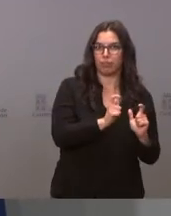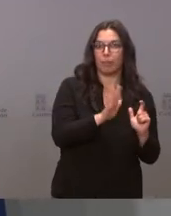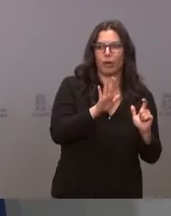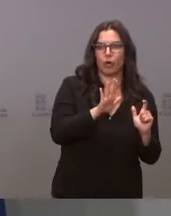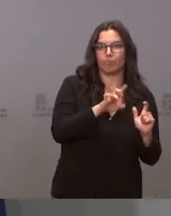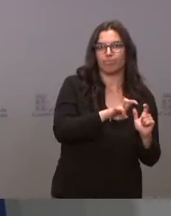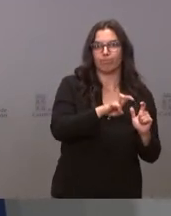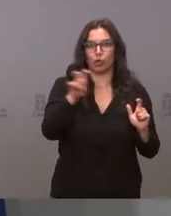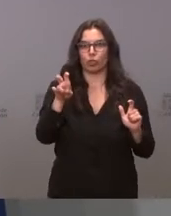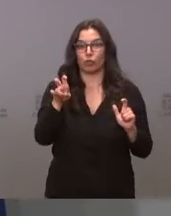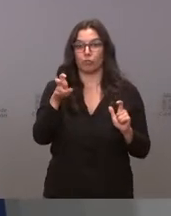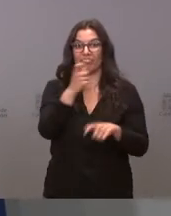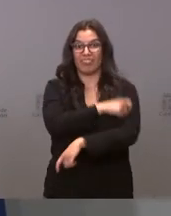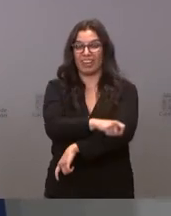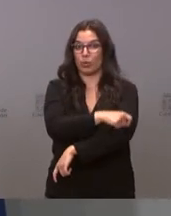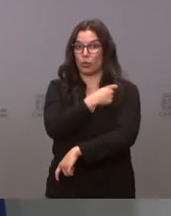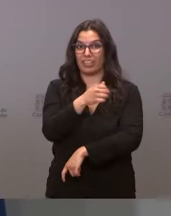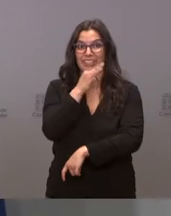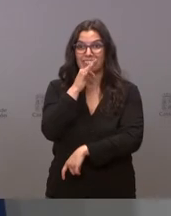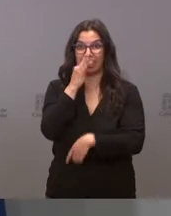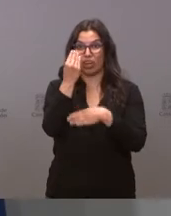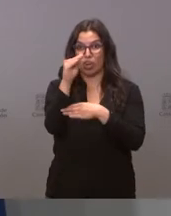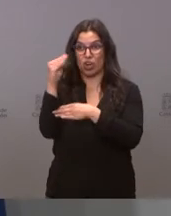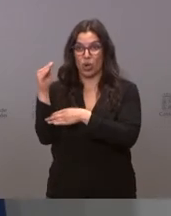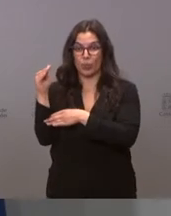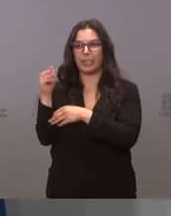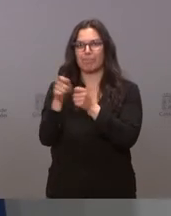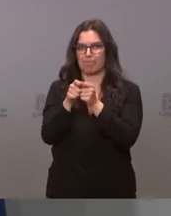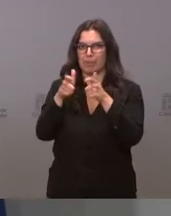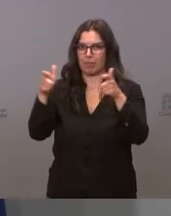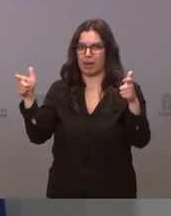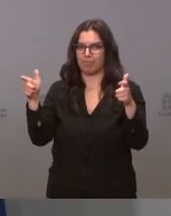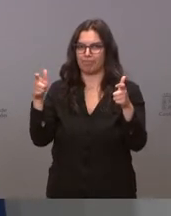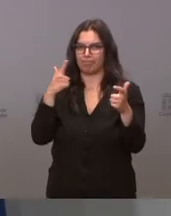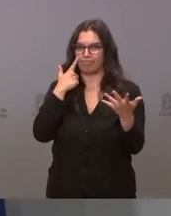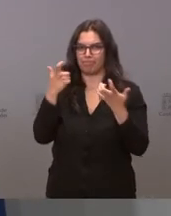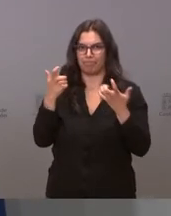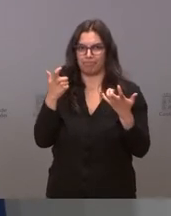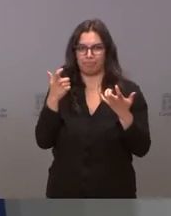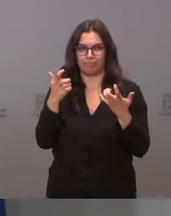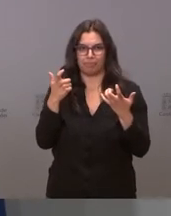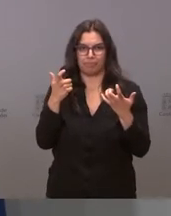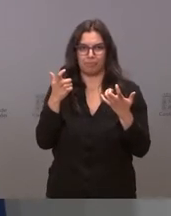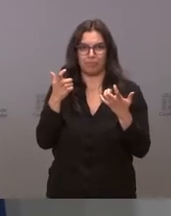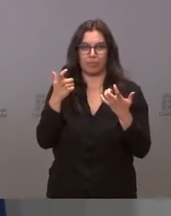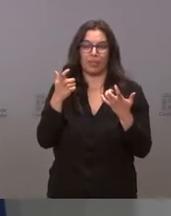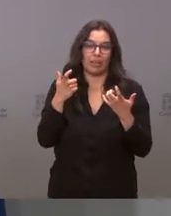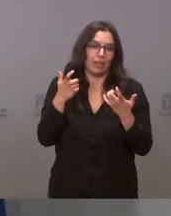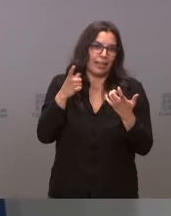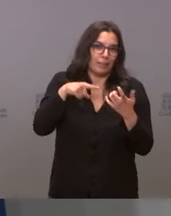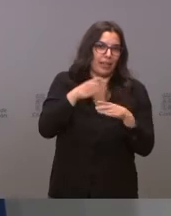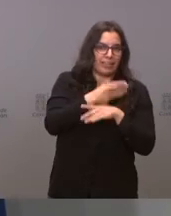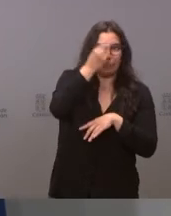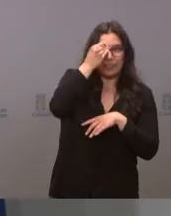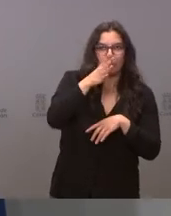incremento en la población más joven que no ha recibido la vacuna incremento en parte esperable por la